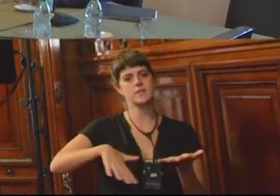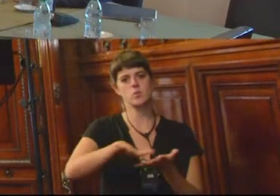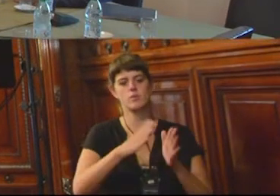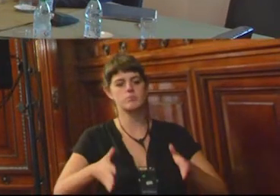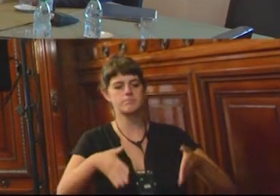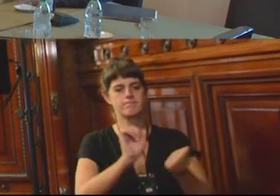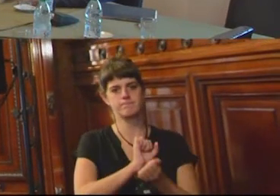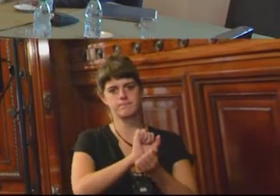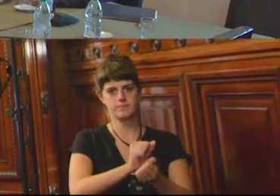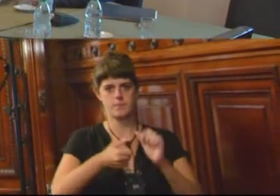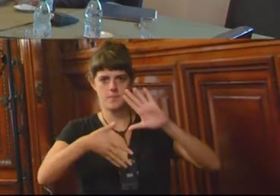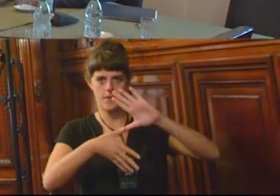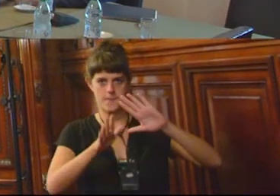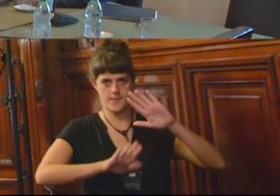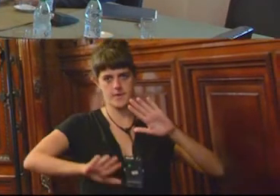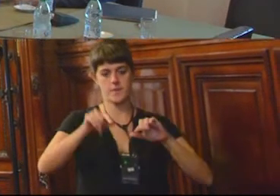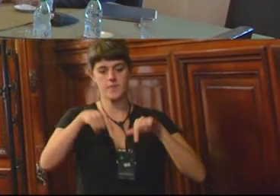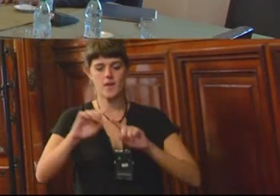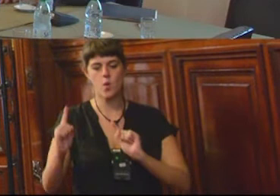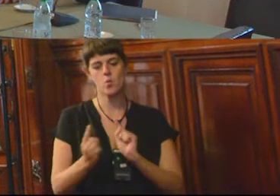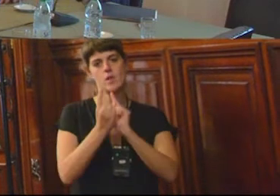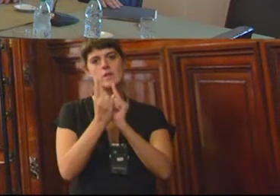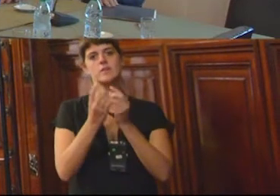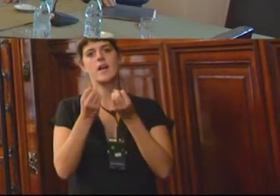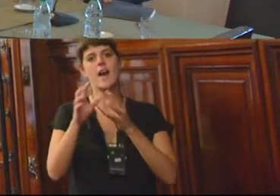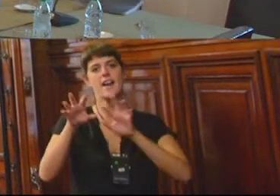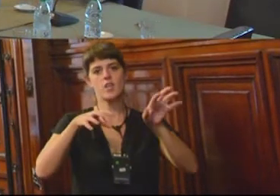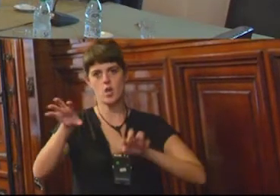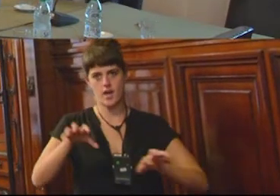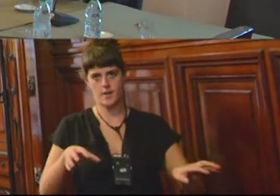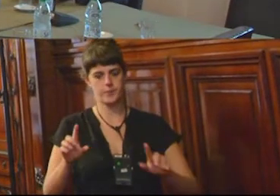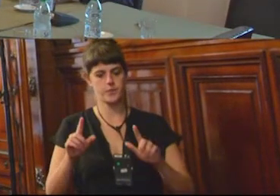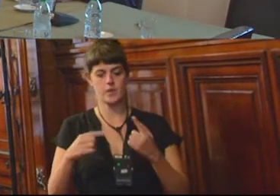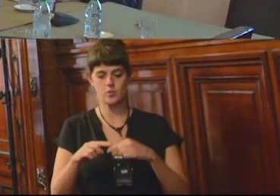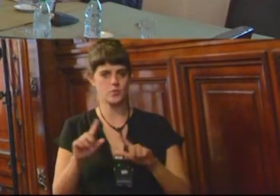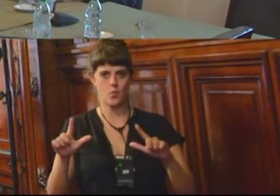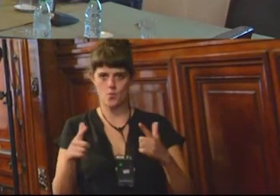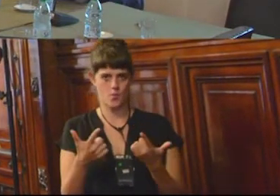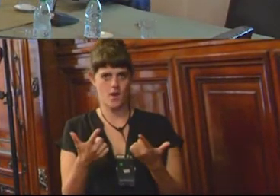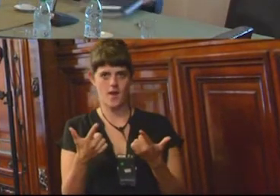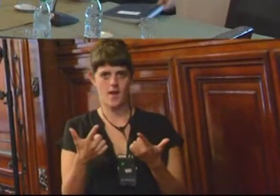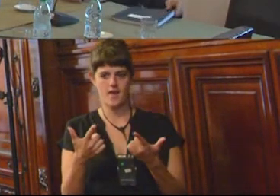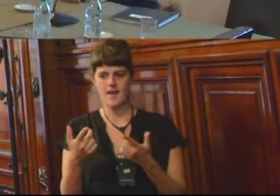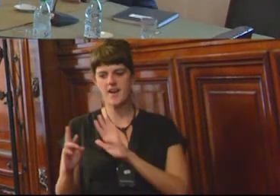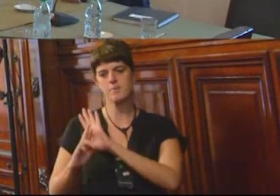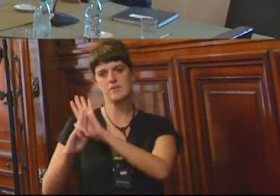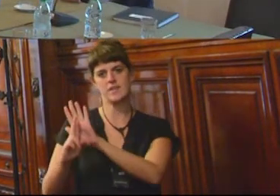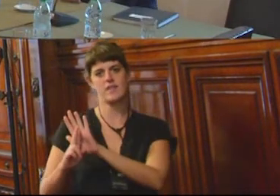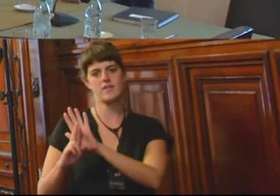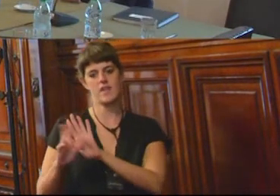audiencia de carácter regional, y tanto no tiene en este lado de la mesa representaciones de